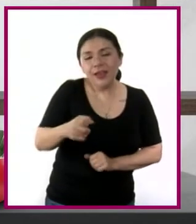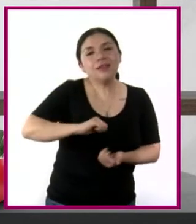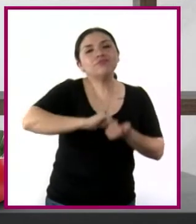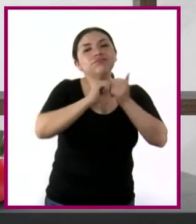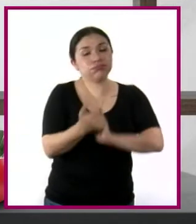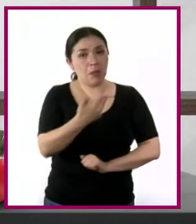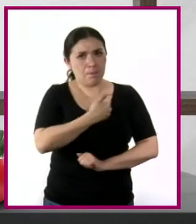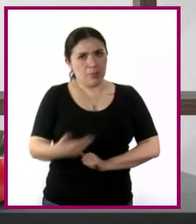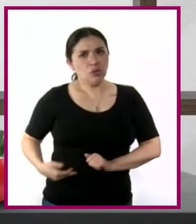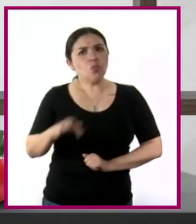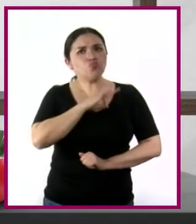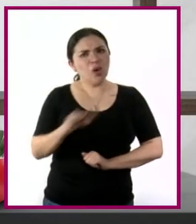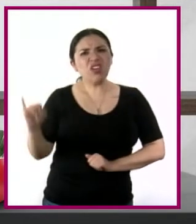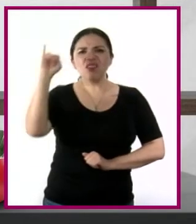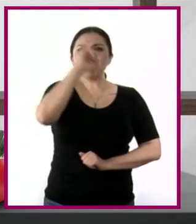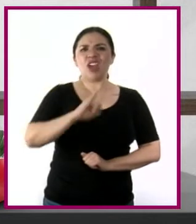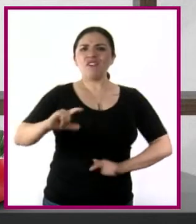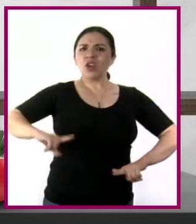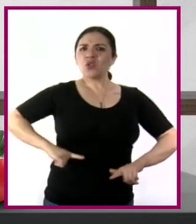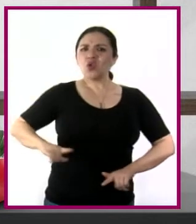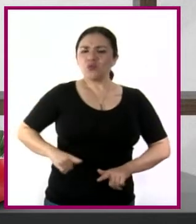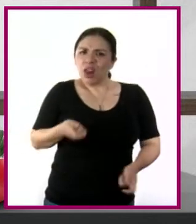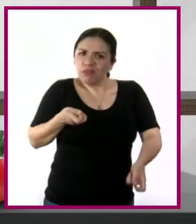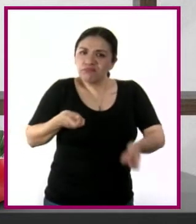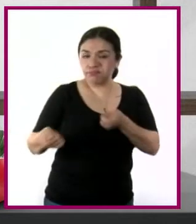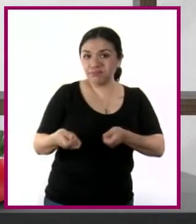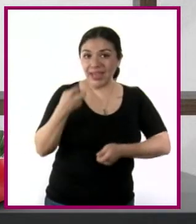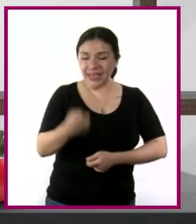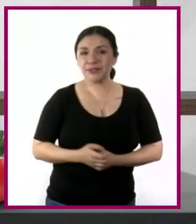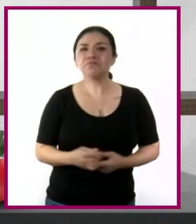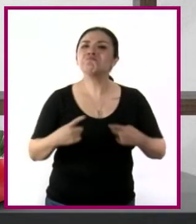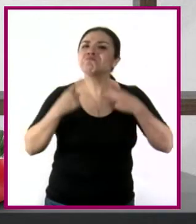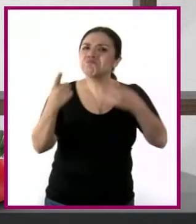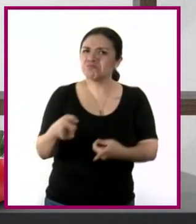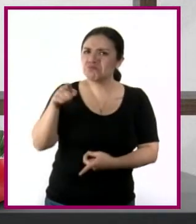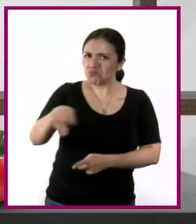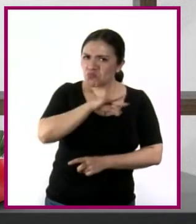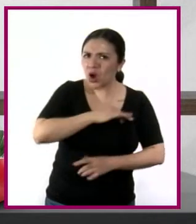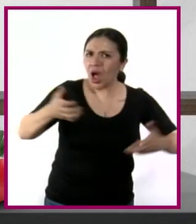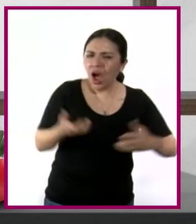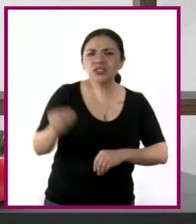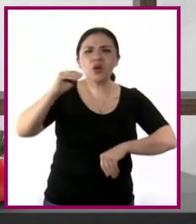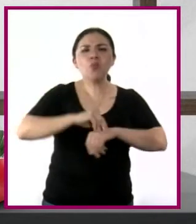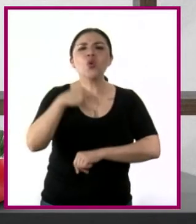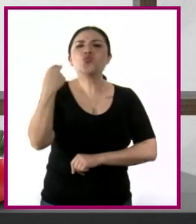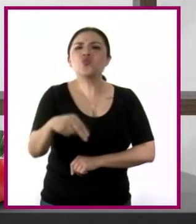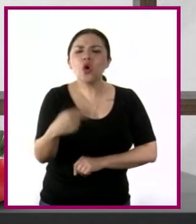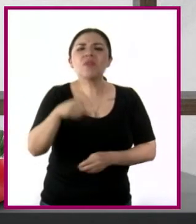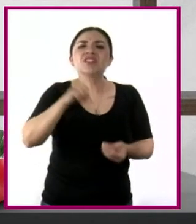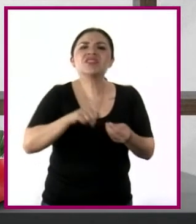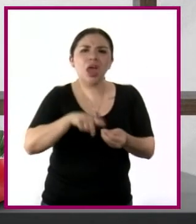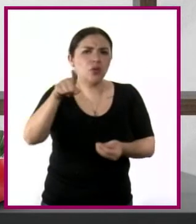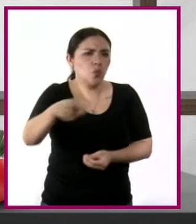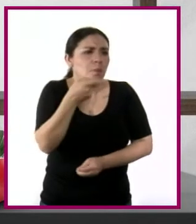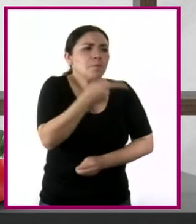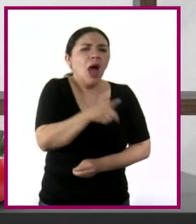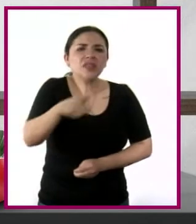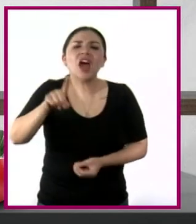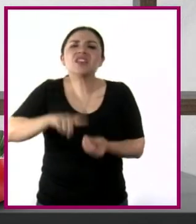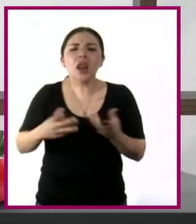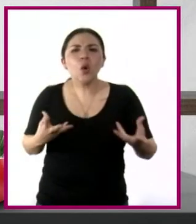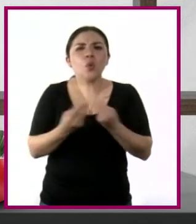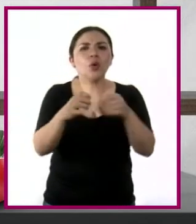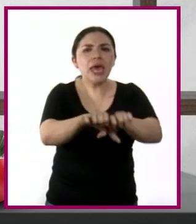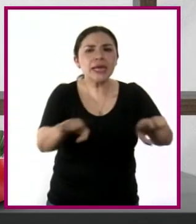presidentes la calidad de jefes de Estado y de gobierno. Les otorgó facultades para nombrar y destituir a voluntad a sus colaboradores,